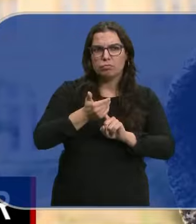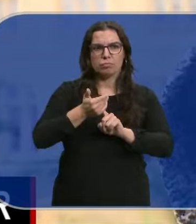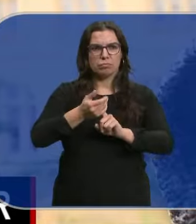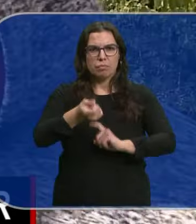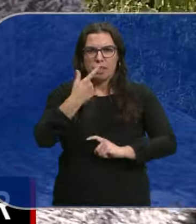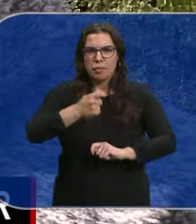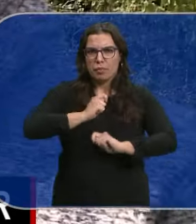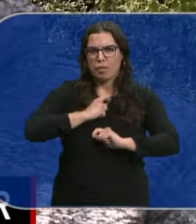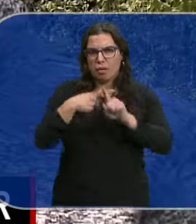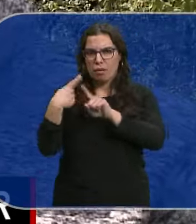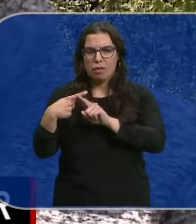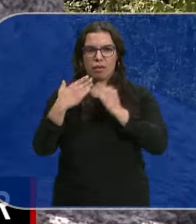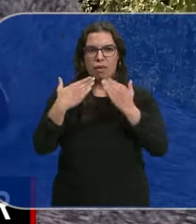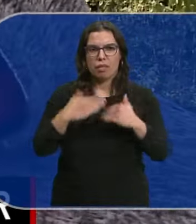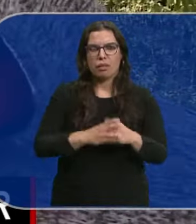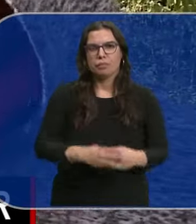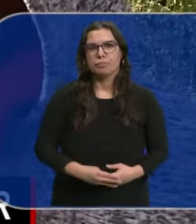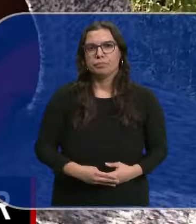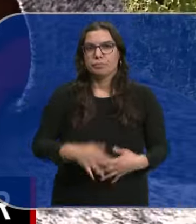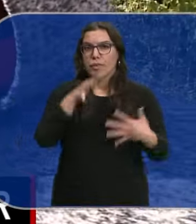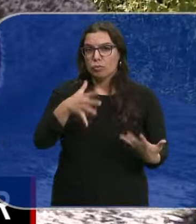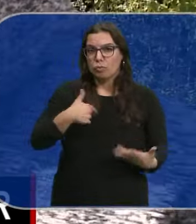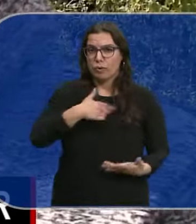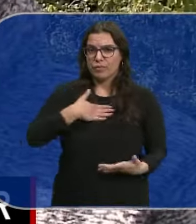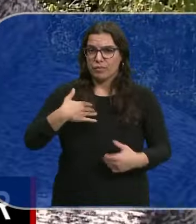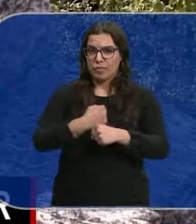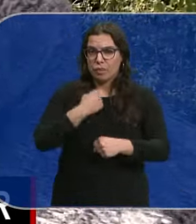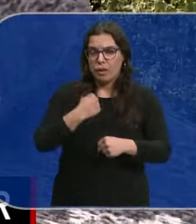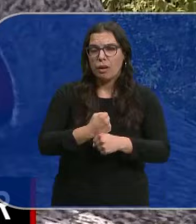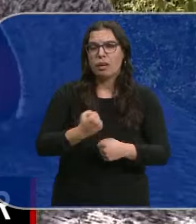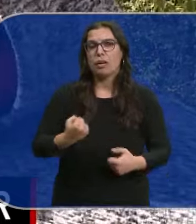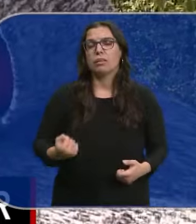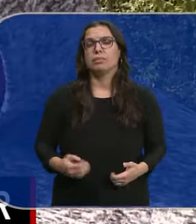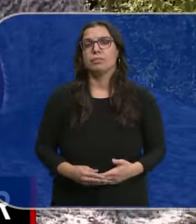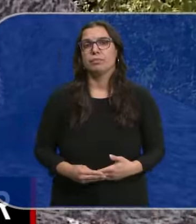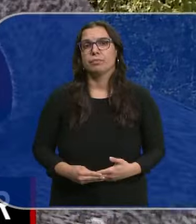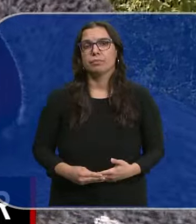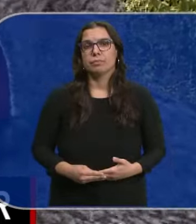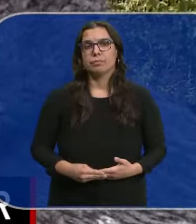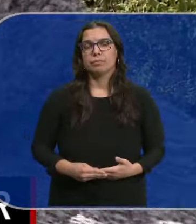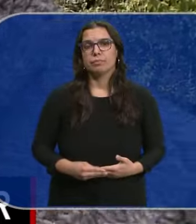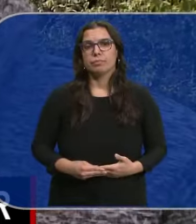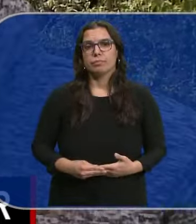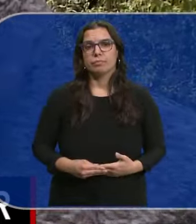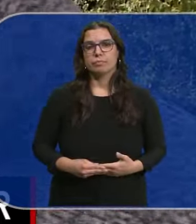me han dado medicamentos Actualmente quiero trabajar Porque yo soy agricultor